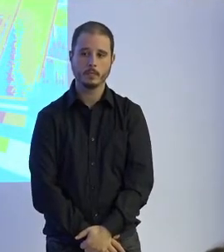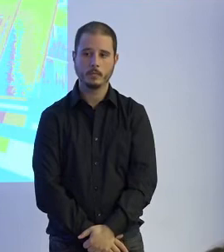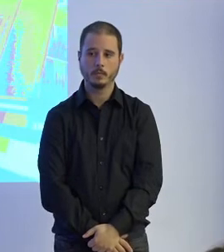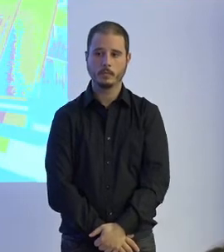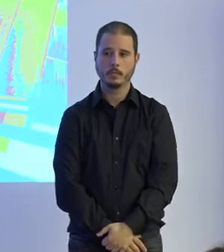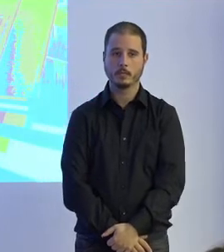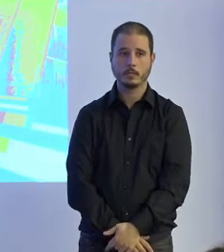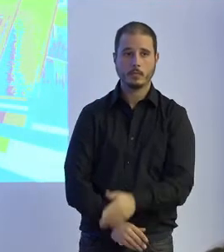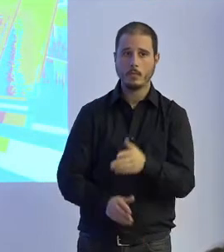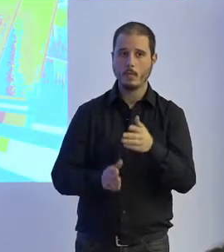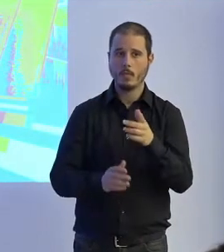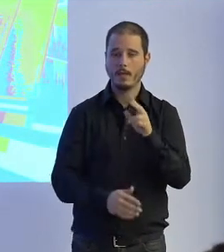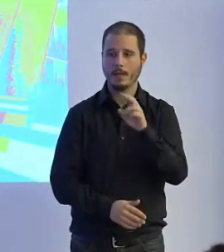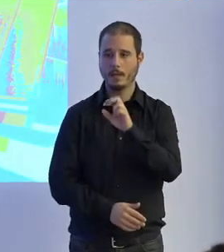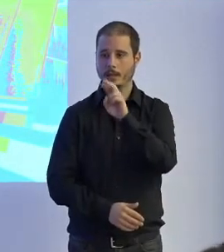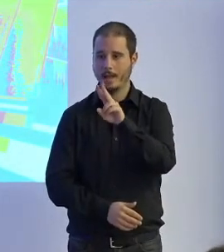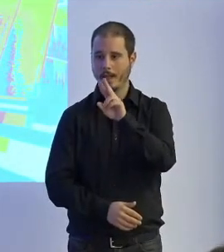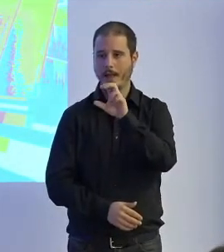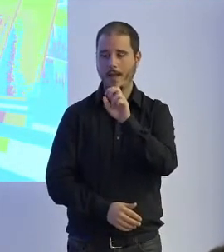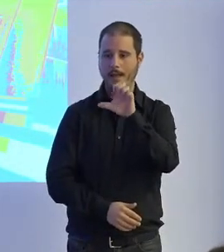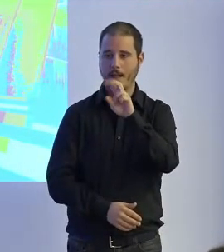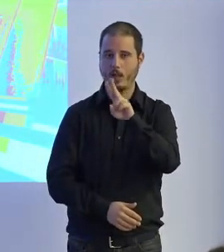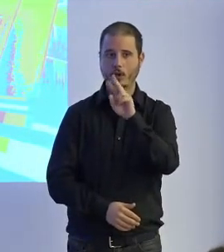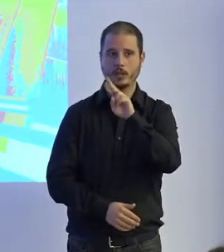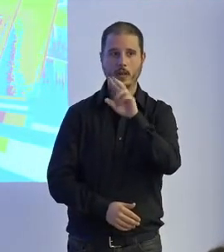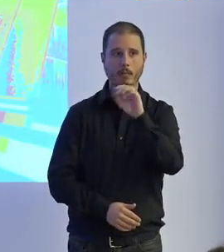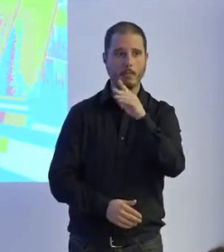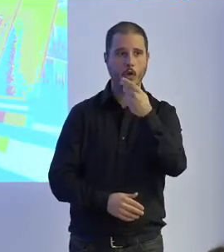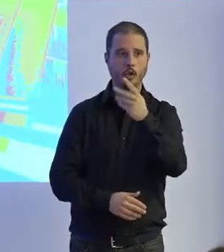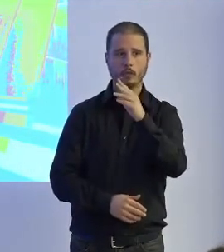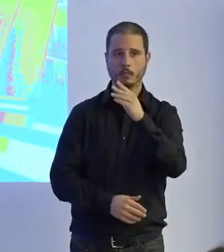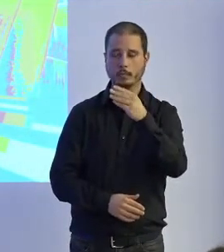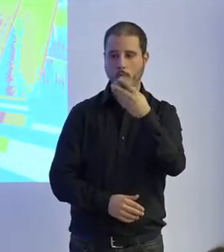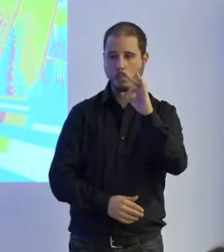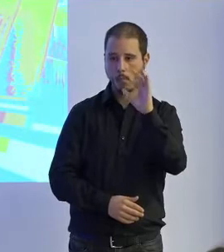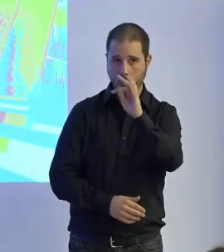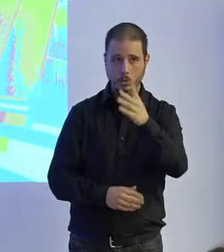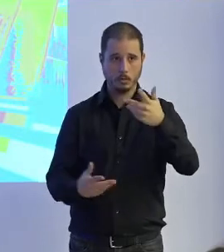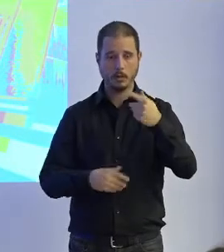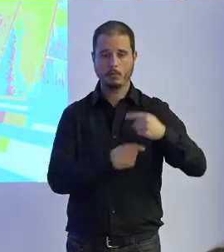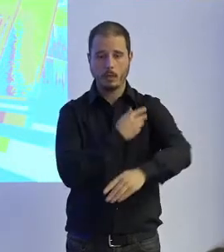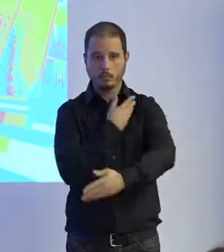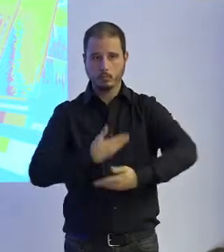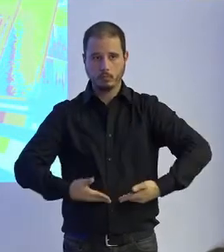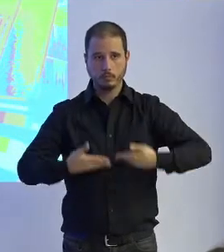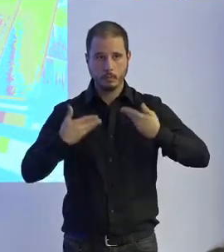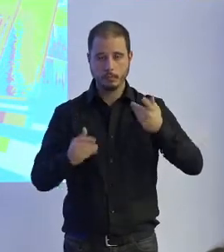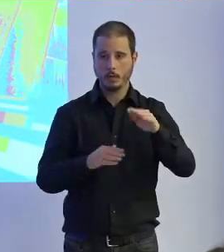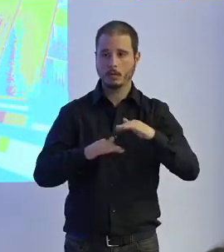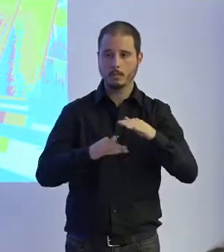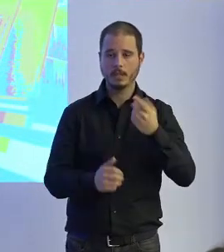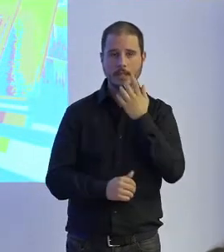Edo Rebot sirve para realizar terapias de neurorehabilitación de los miembros superiores en pacientes que han sufrido daño cerebral